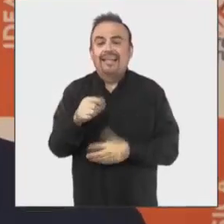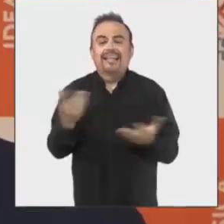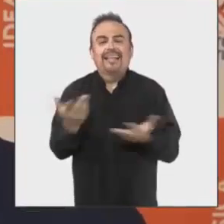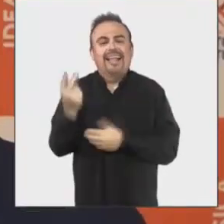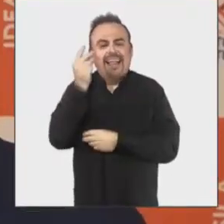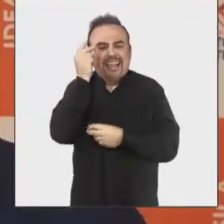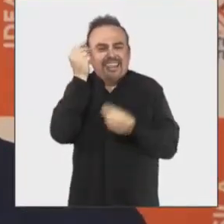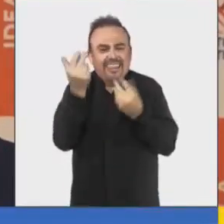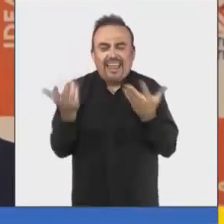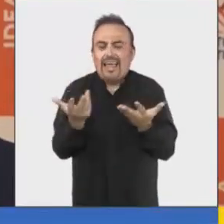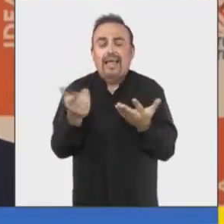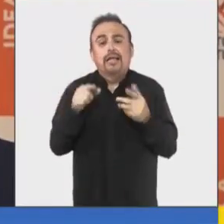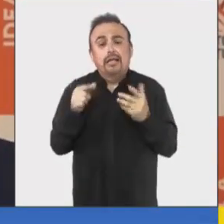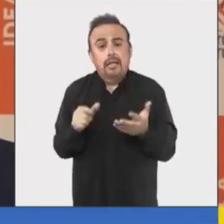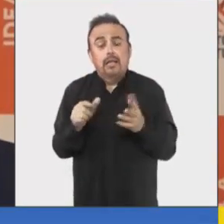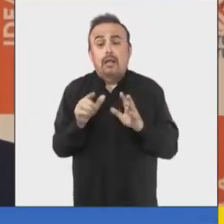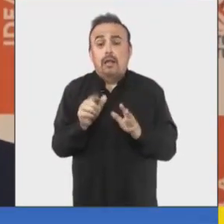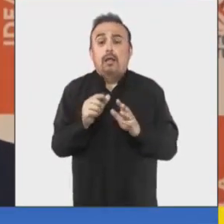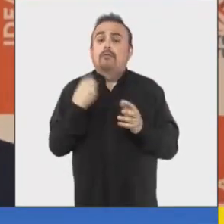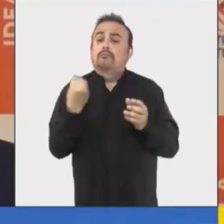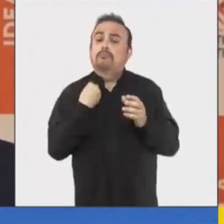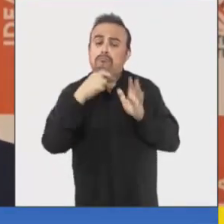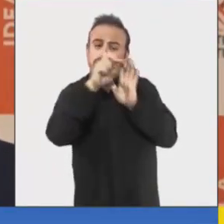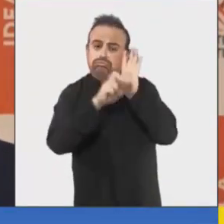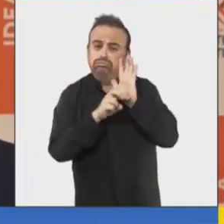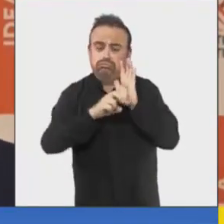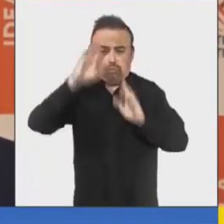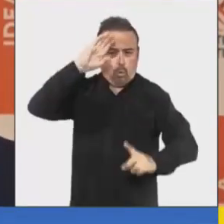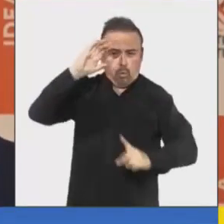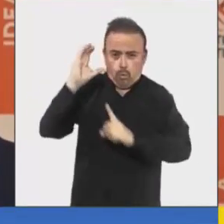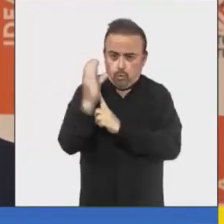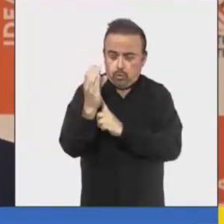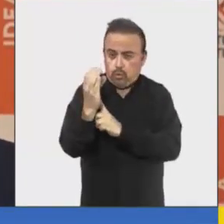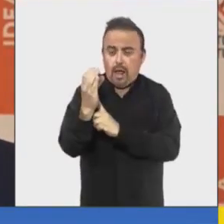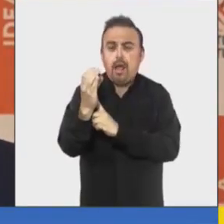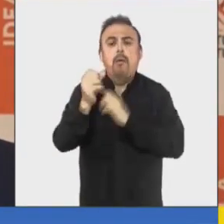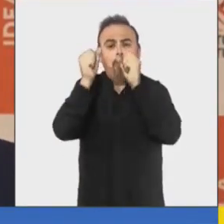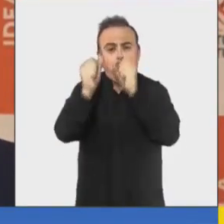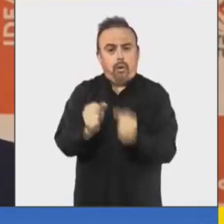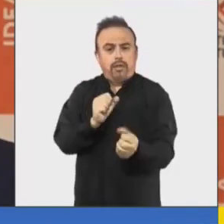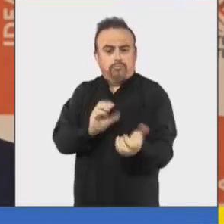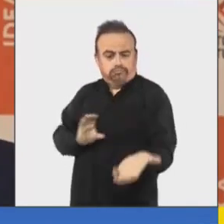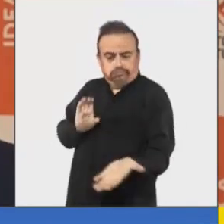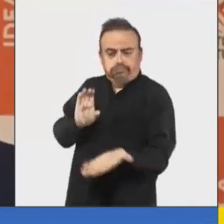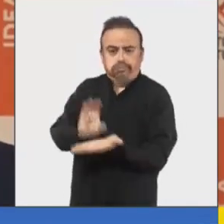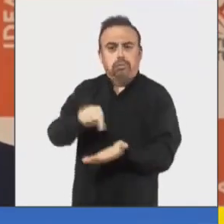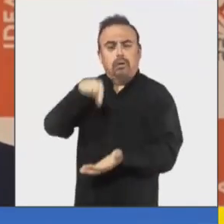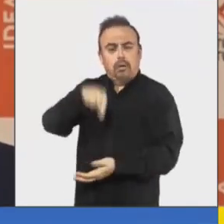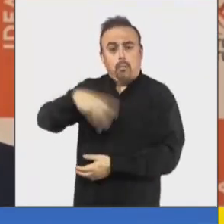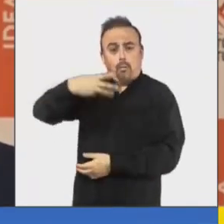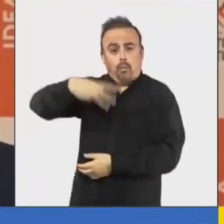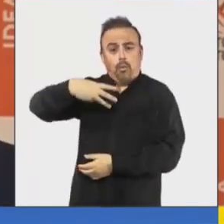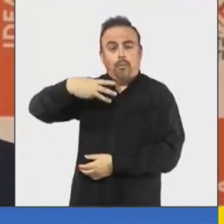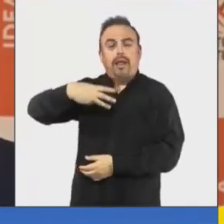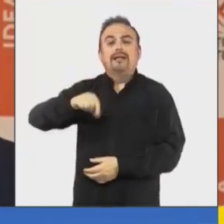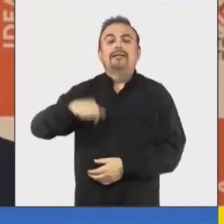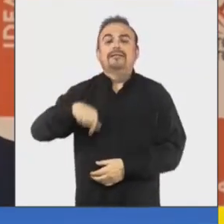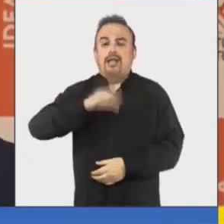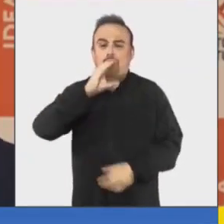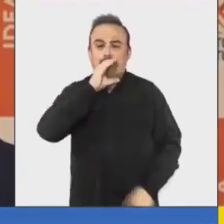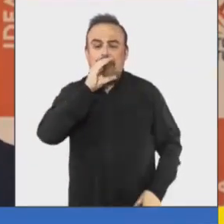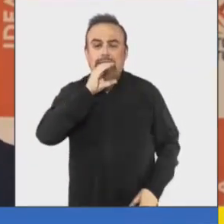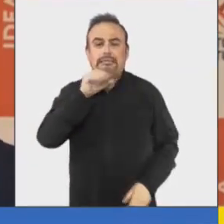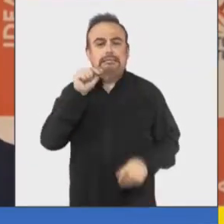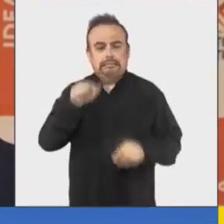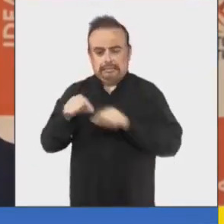la más amplia gama de proyectos culturales puedan ser financiados a través del municipio de Concepción, específicamente del área de cultura. Así que